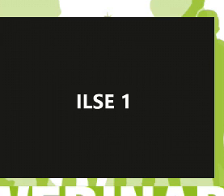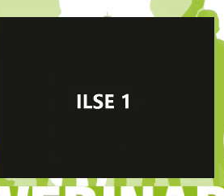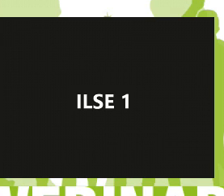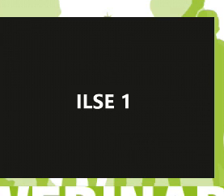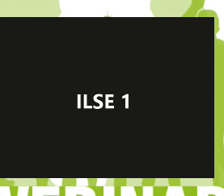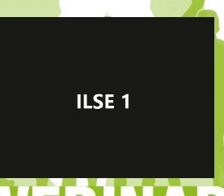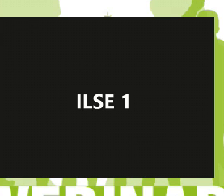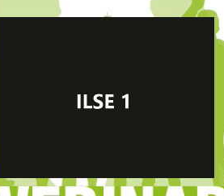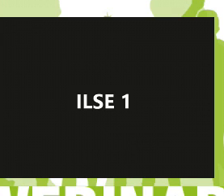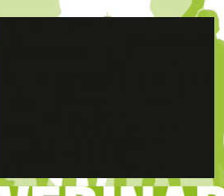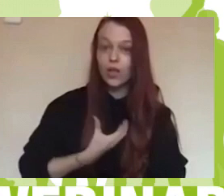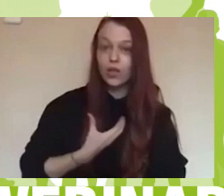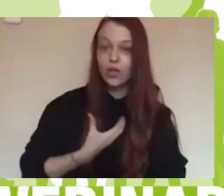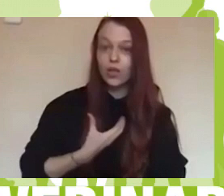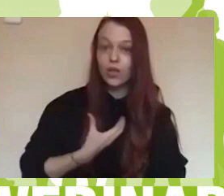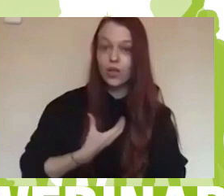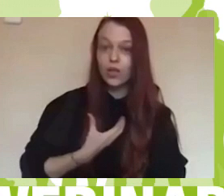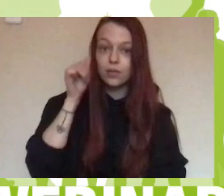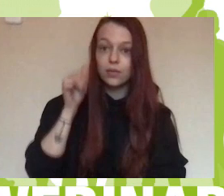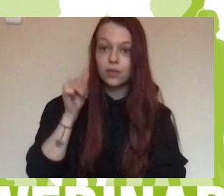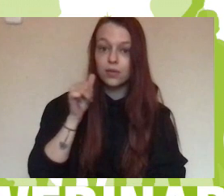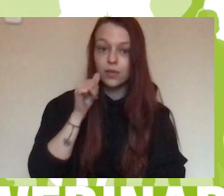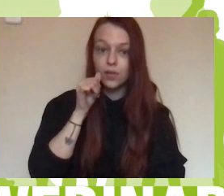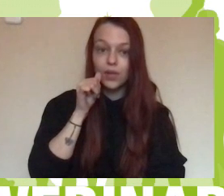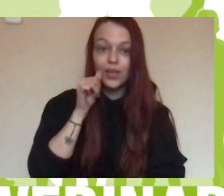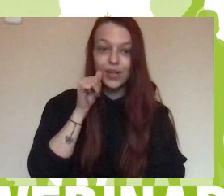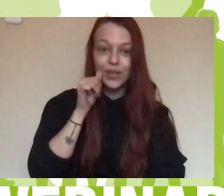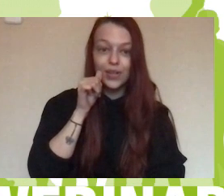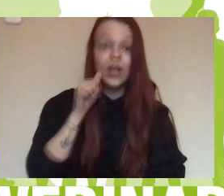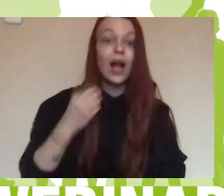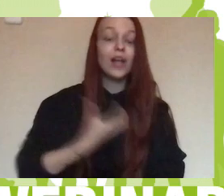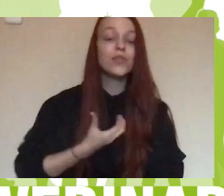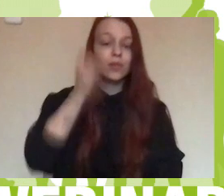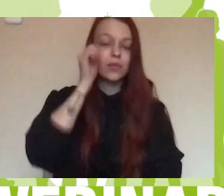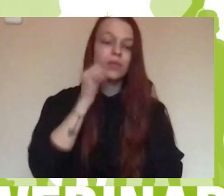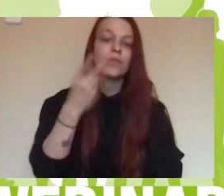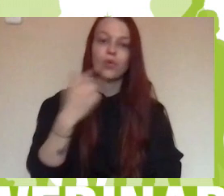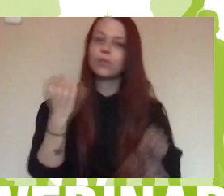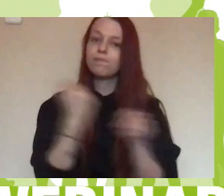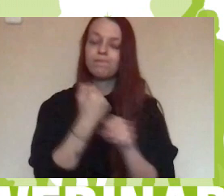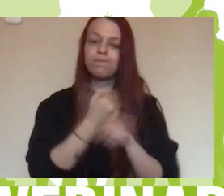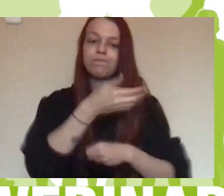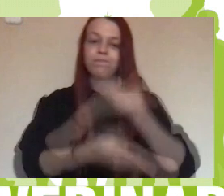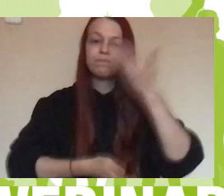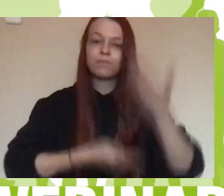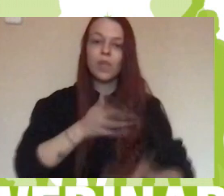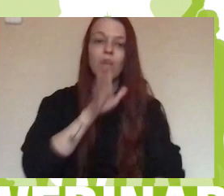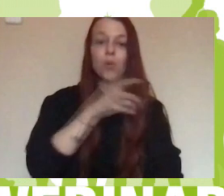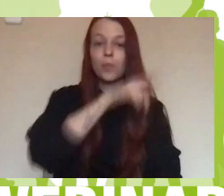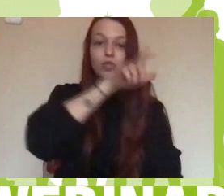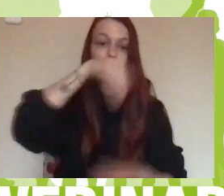de Oviedo, con el cual trabajamos de tú a tú, debido a la población escolar que tenemos, nos ofrece